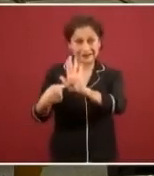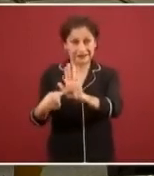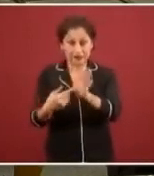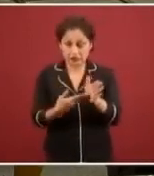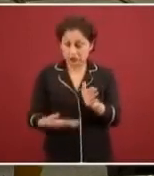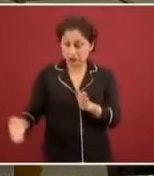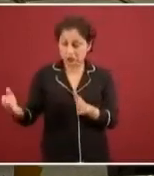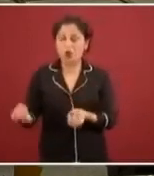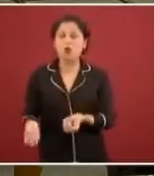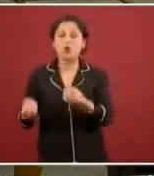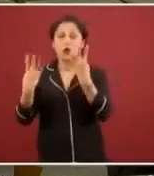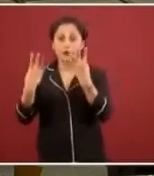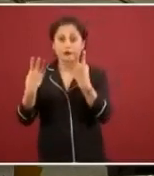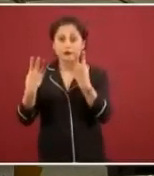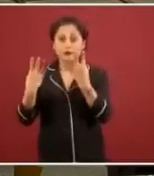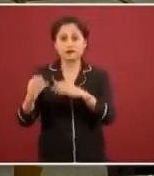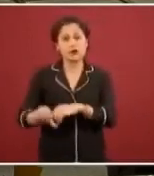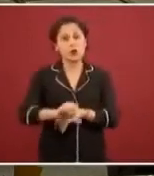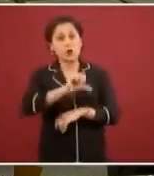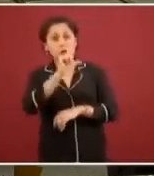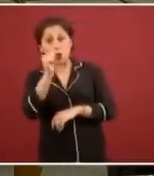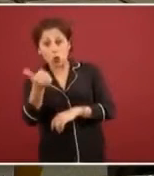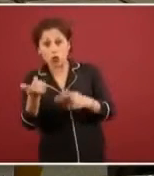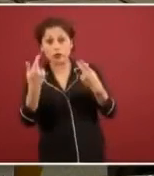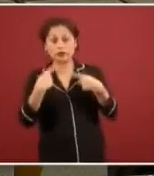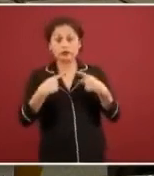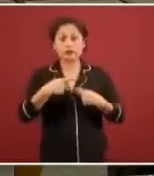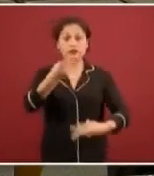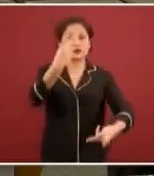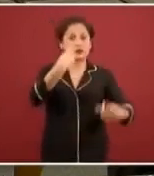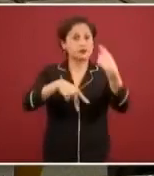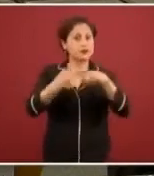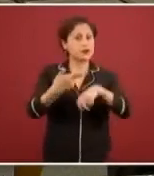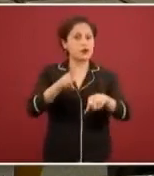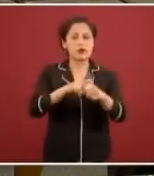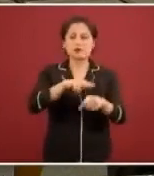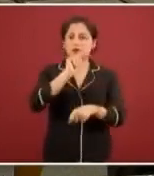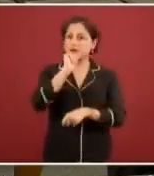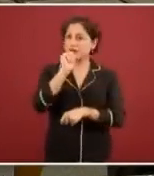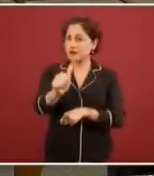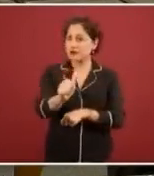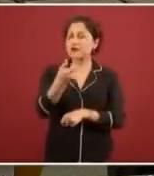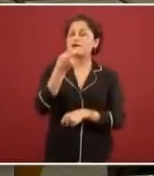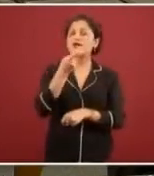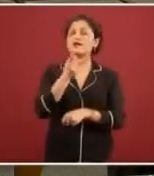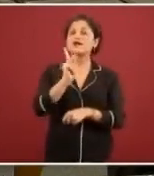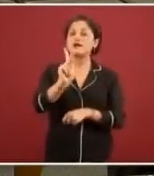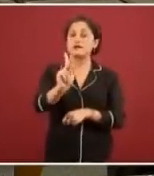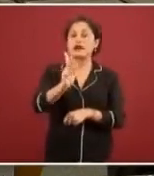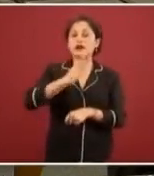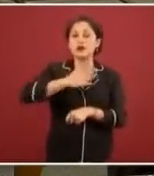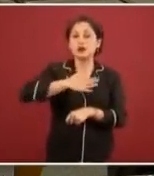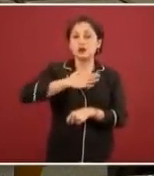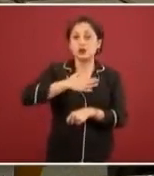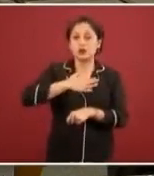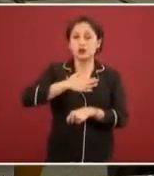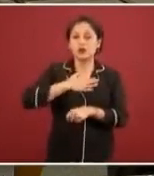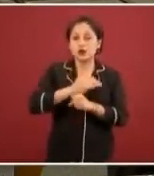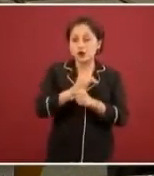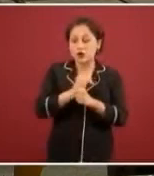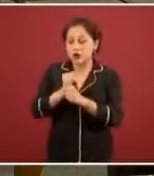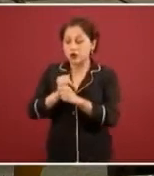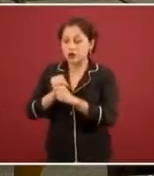Hay otros que no llegaron a consulta, pero estos métodos nos permiten decir con razonable certidumbre,